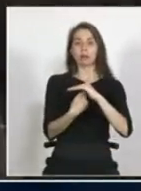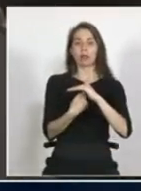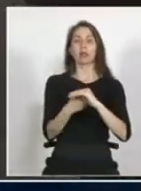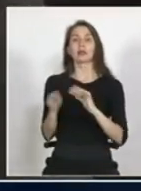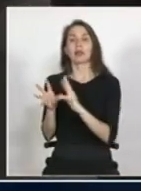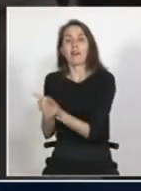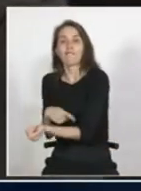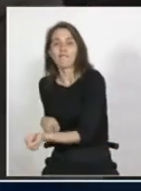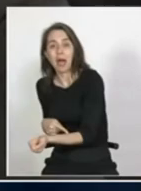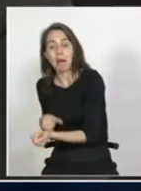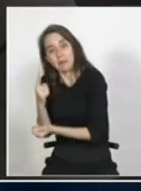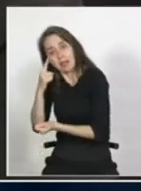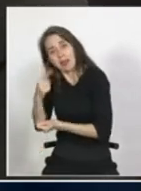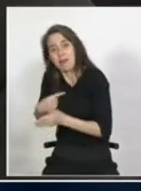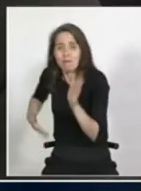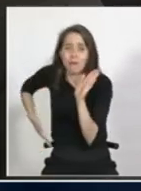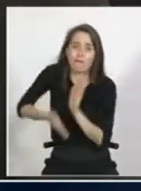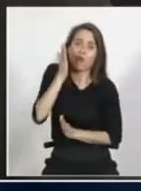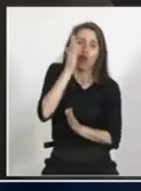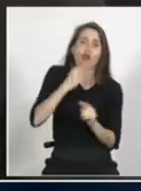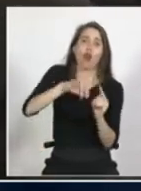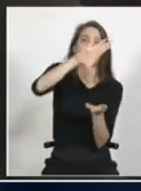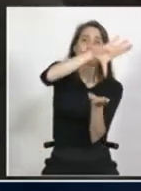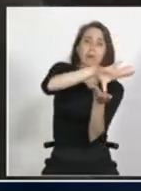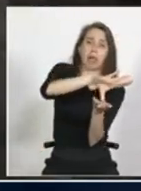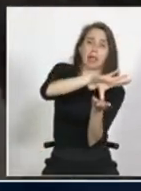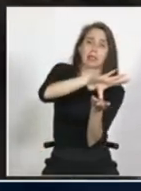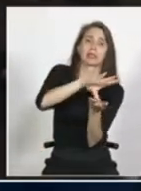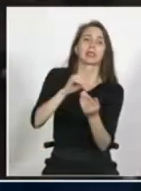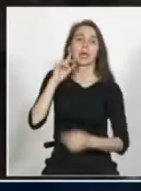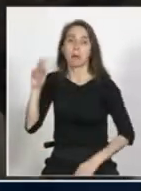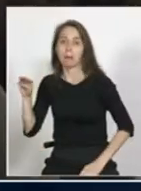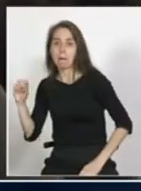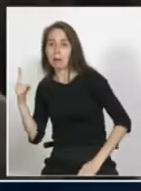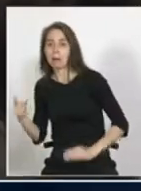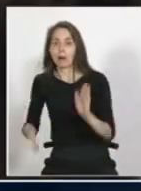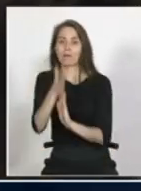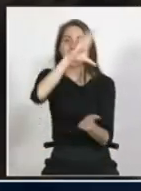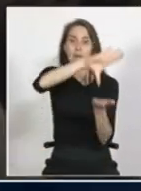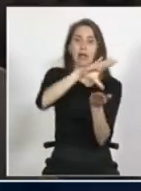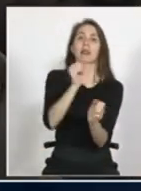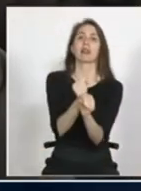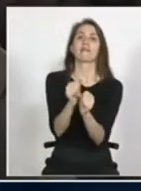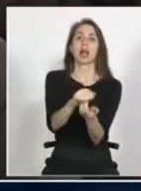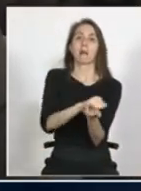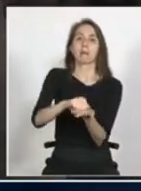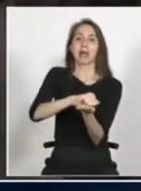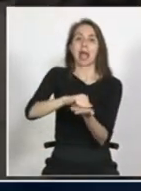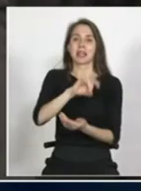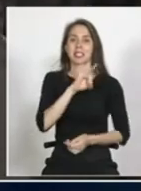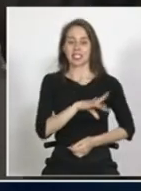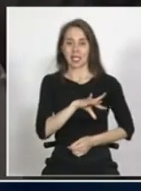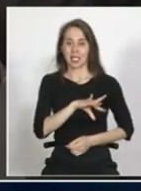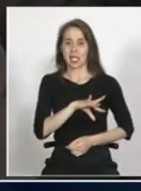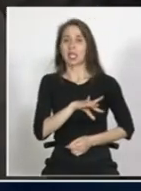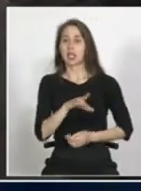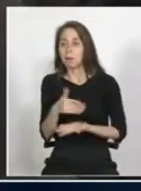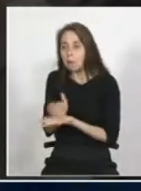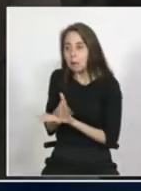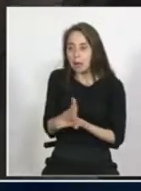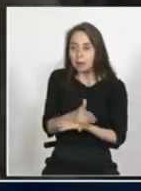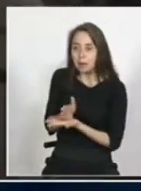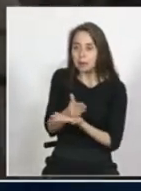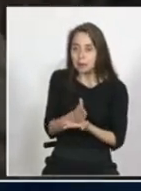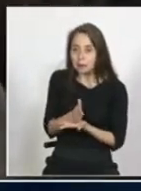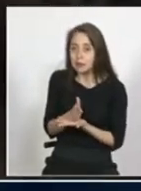familia cuando hace el proyecto migratorio familiar por ejemplo y dice va a ir la mamá primero ¿cierto? a trabajar de nana a Chile hace toda una estrategia